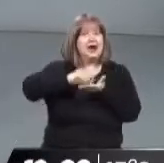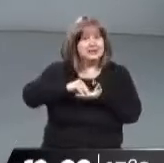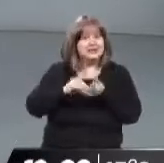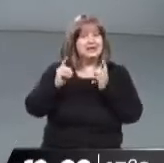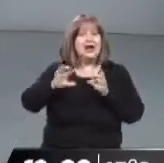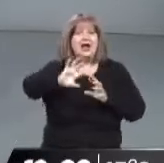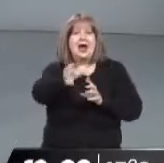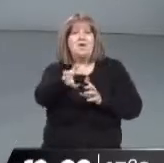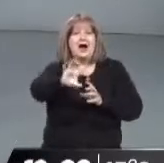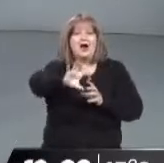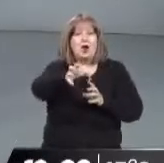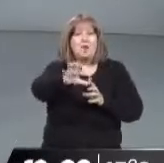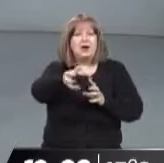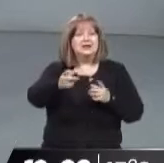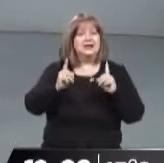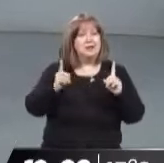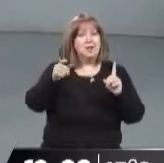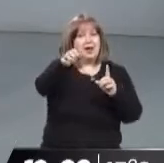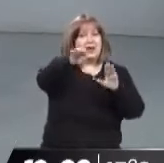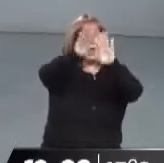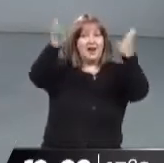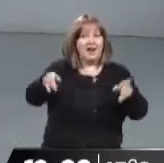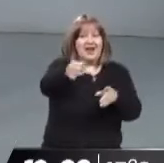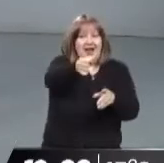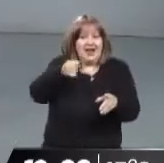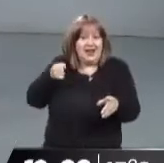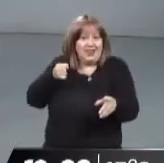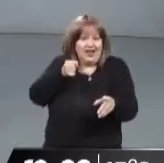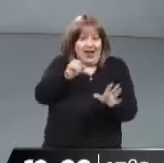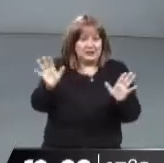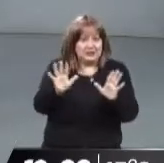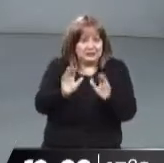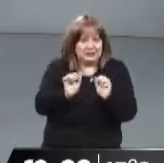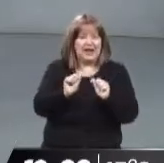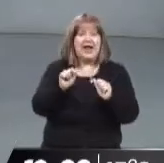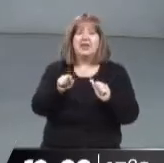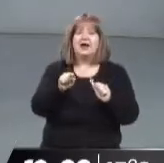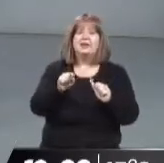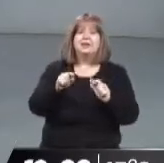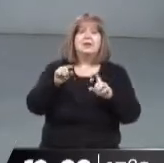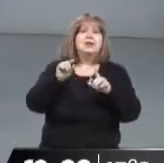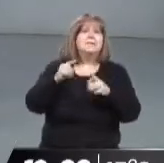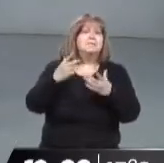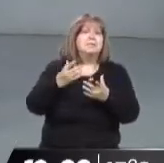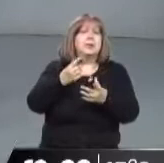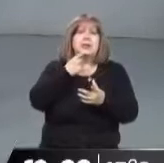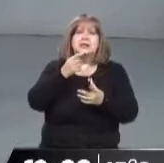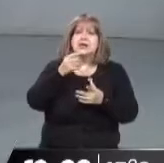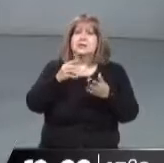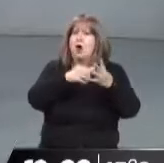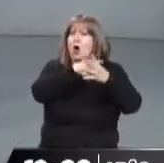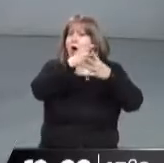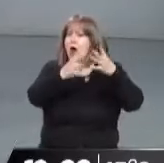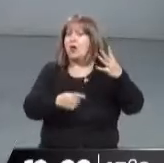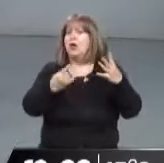lavarropas y heladeras. ¿Cuál es el criterio? Que sea de, por lo menos ponemos nacional entre comillas, porque ninguno de estos productos